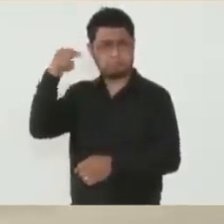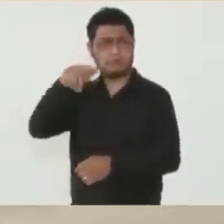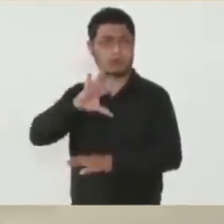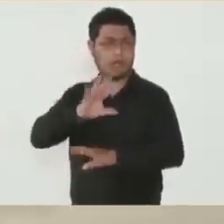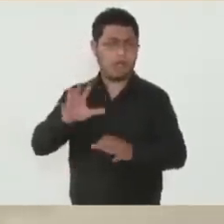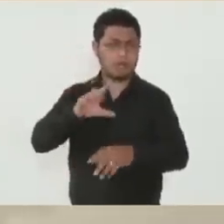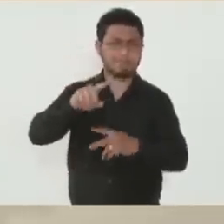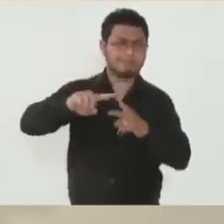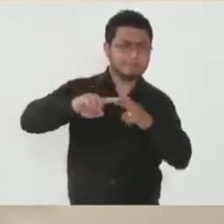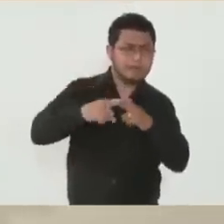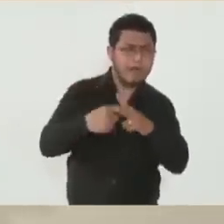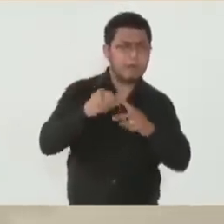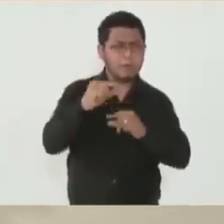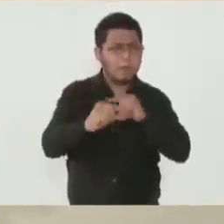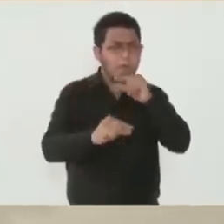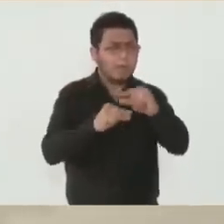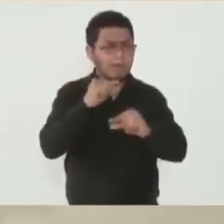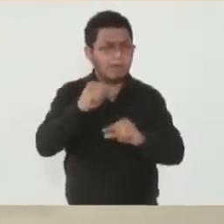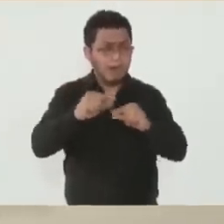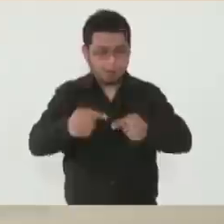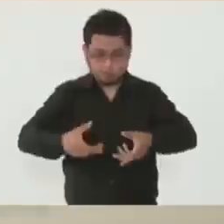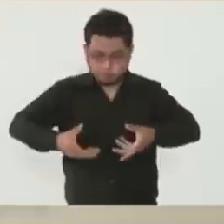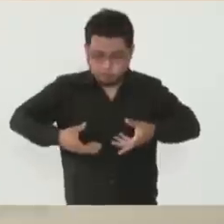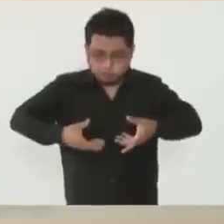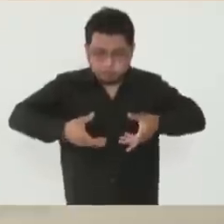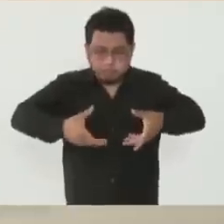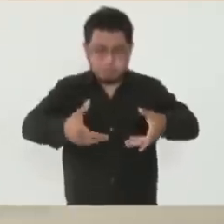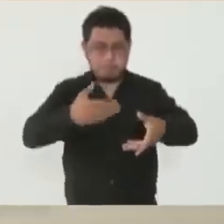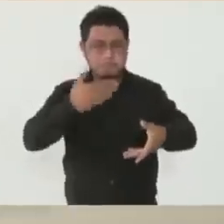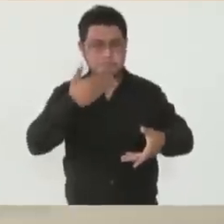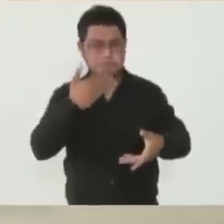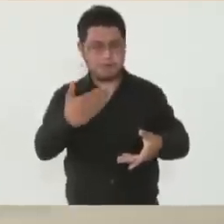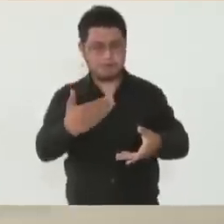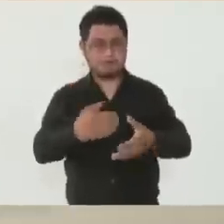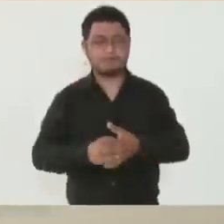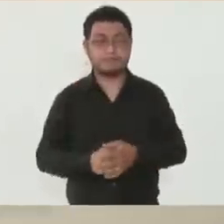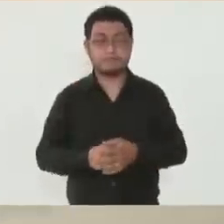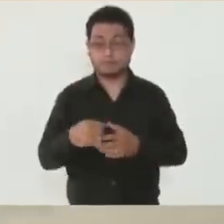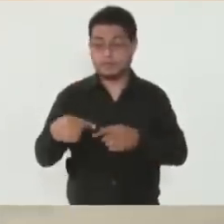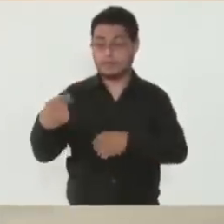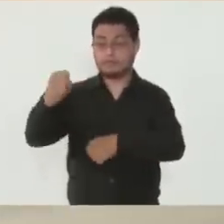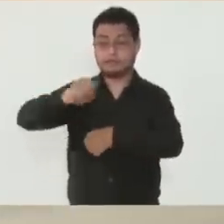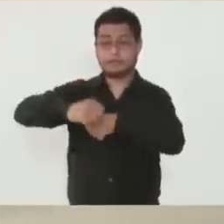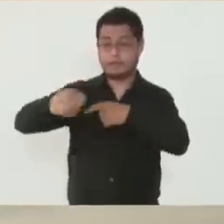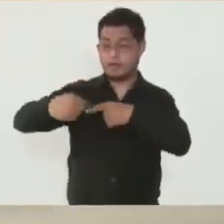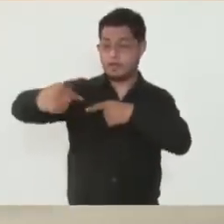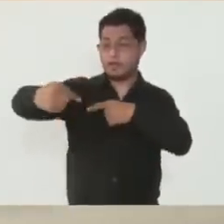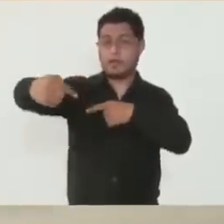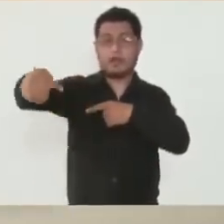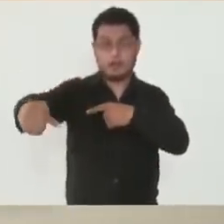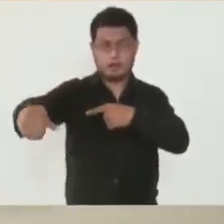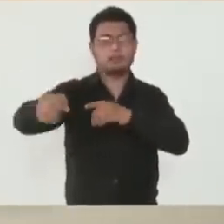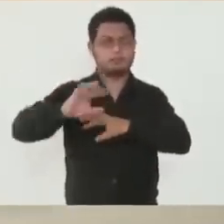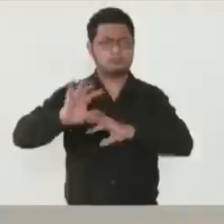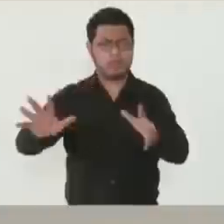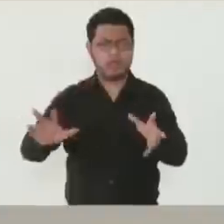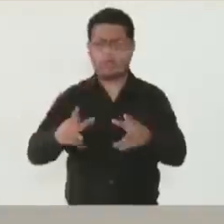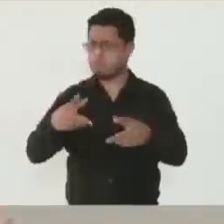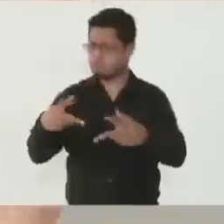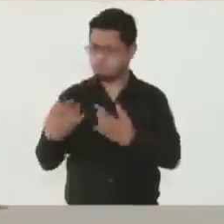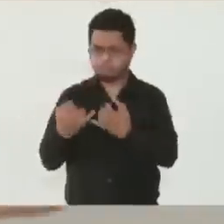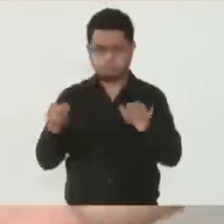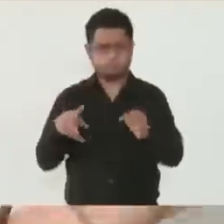asfalto de los primeros segmentos carreteros. En las próximas semanas abriremos los primeros tramos férreos,